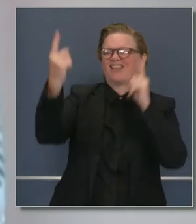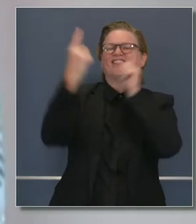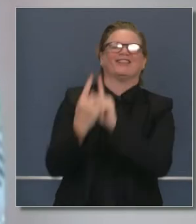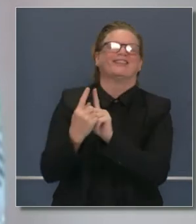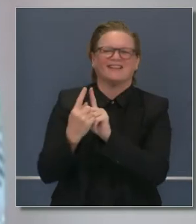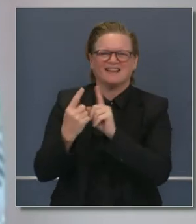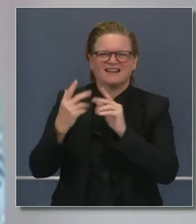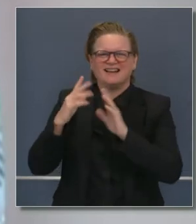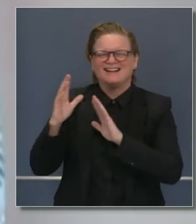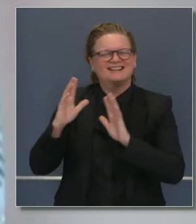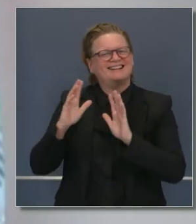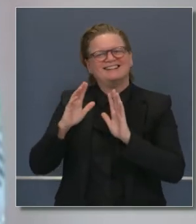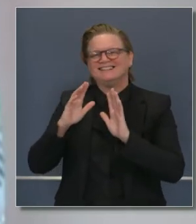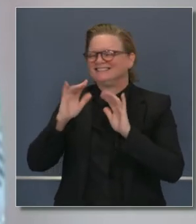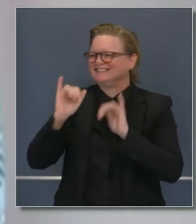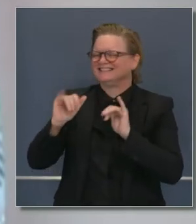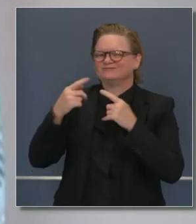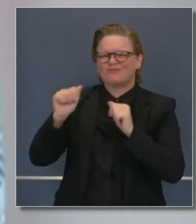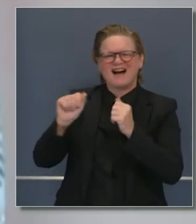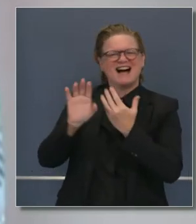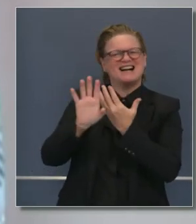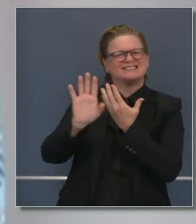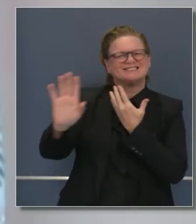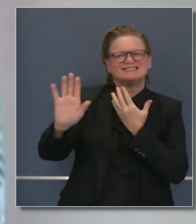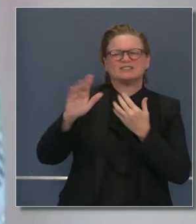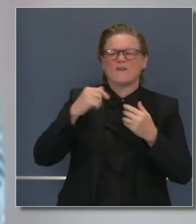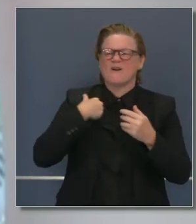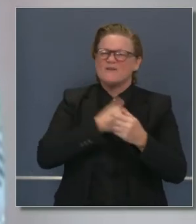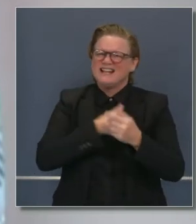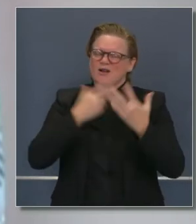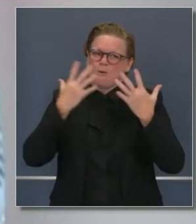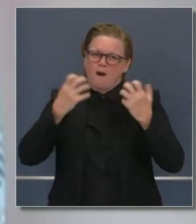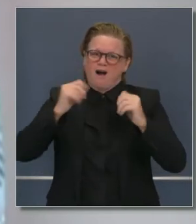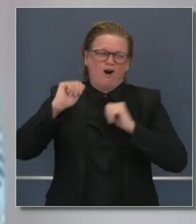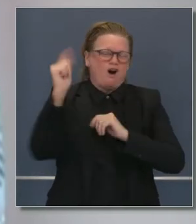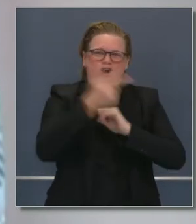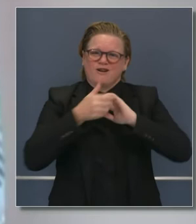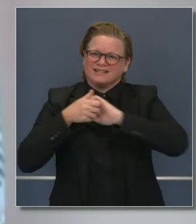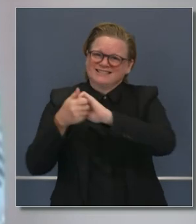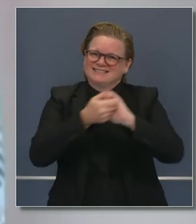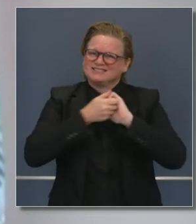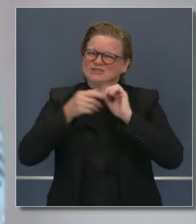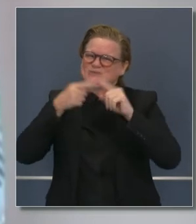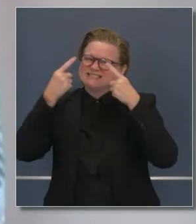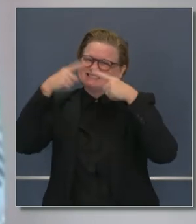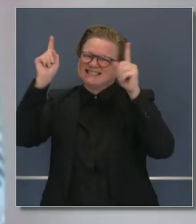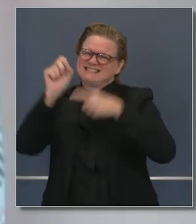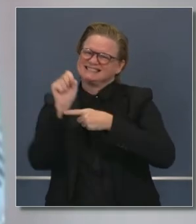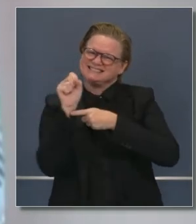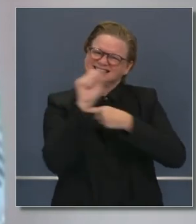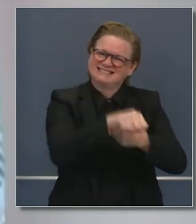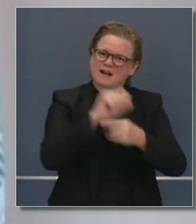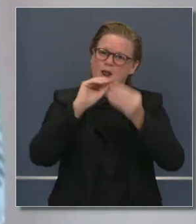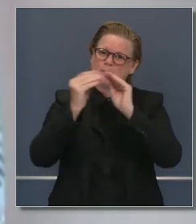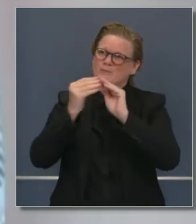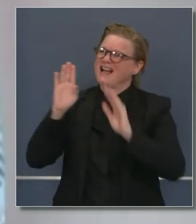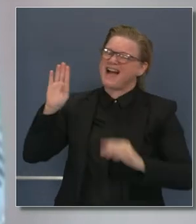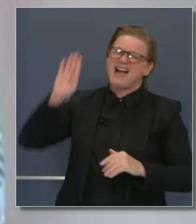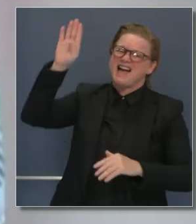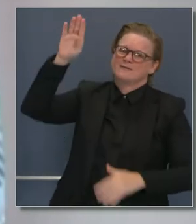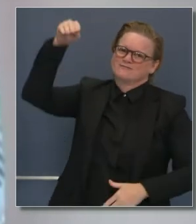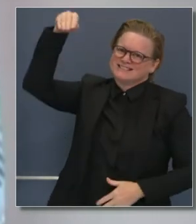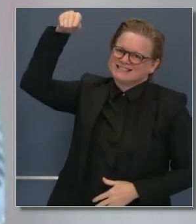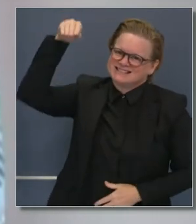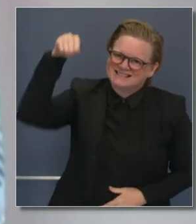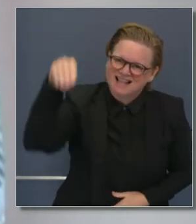sobreponernos. Algo de esto tiene que ver con esa fatiga de COVID-19. Ese resentimiento. La